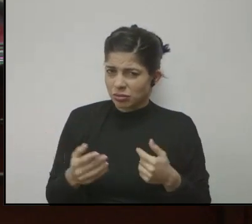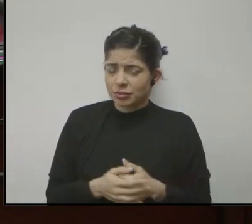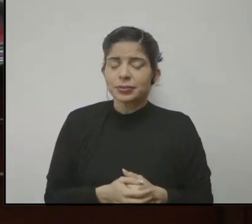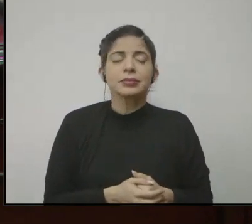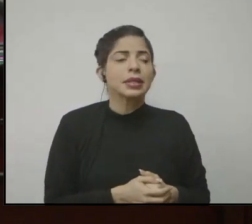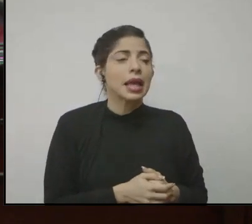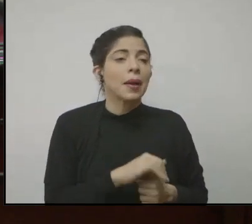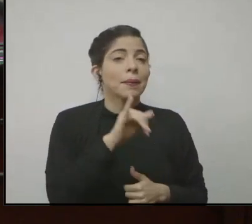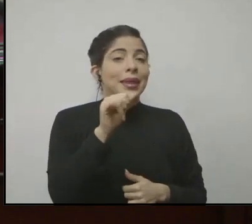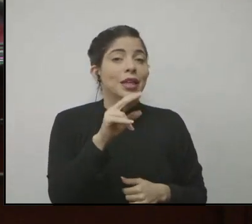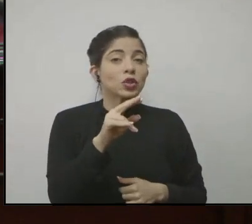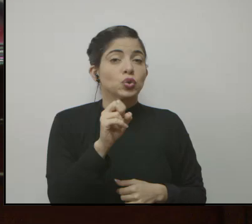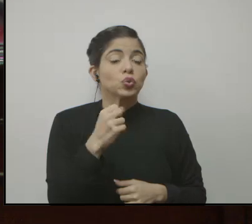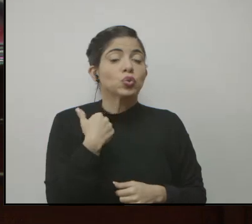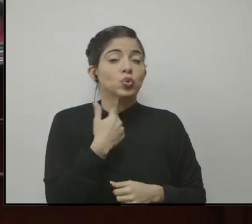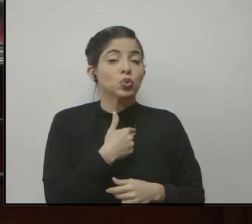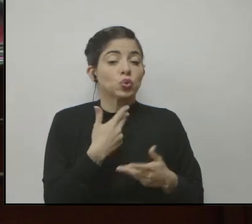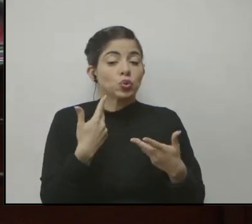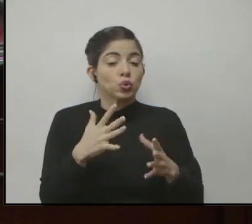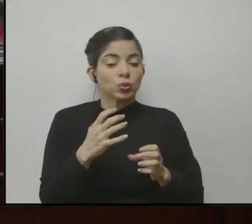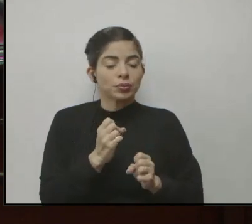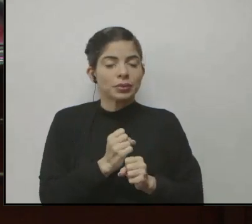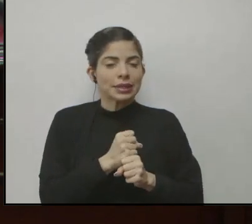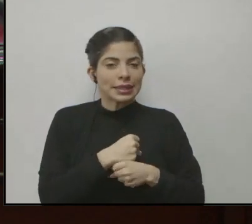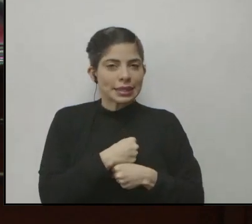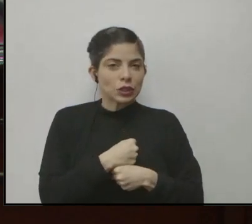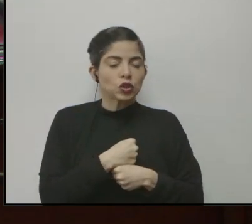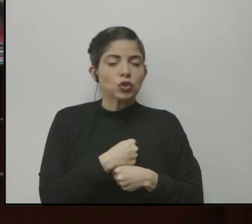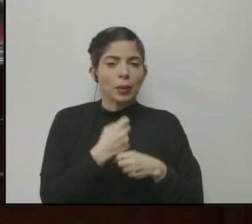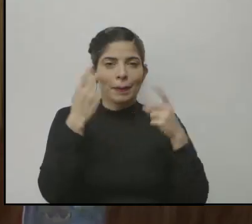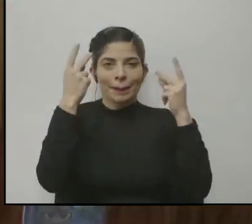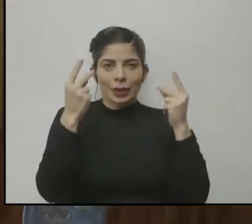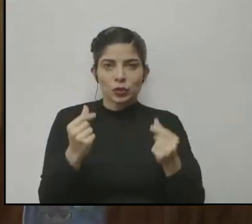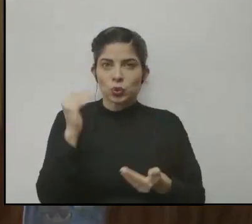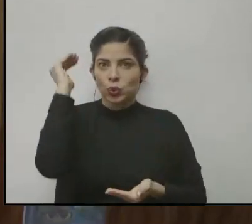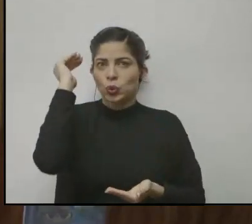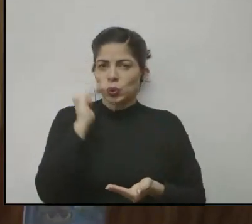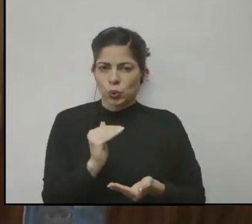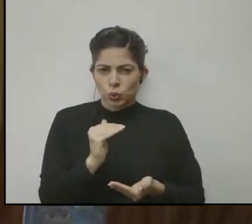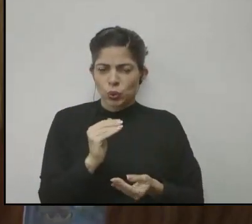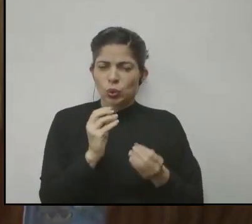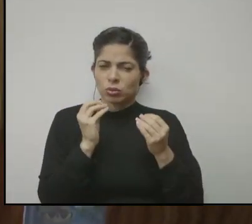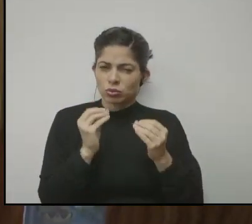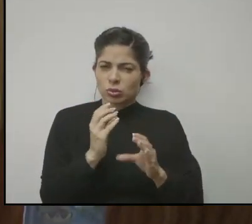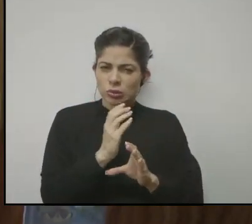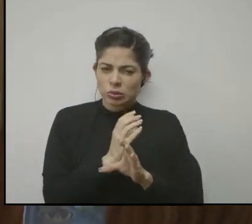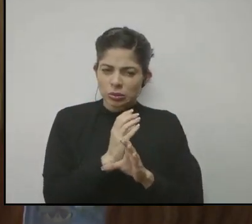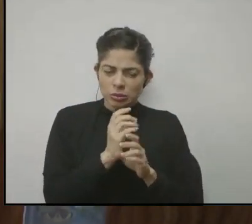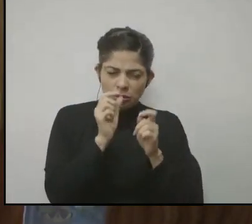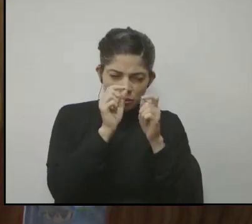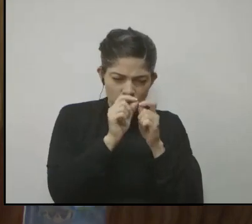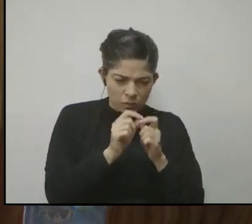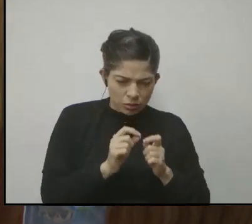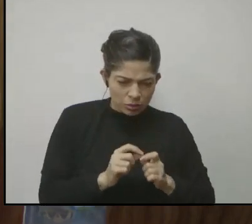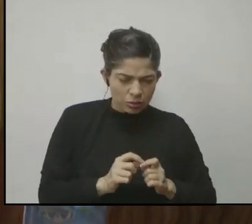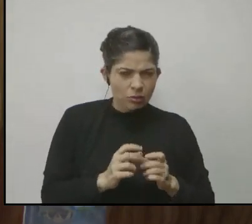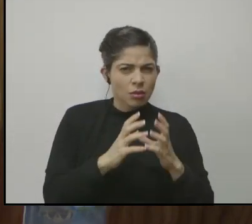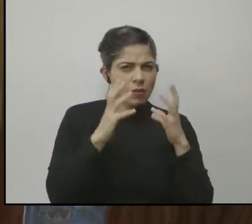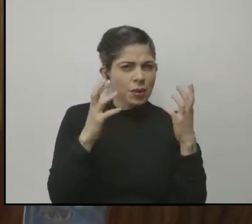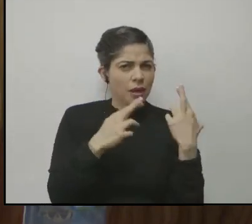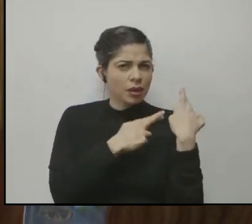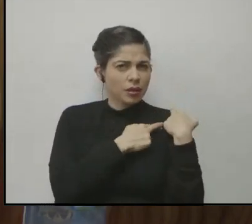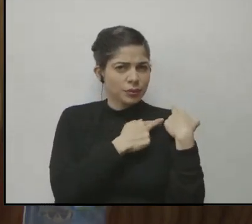Don Jesús, nosotros hemos hecho un ejercicio del recorte presupuestario muy riguroso, muy minucioso y con muchísima